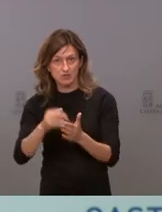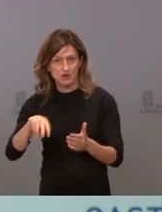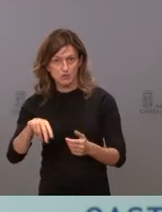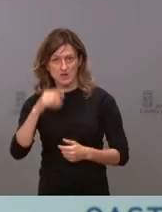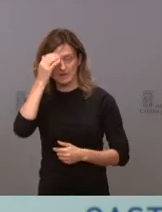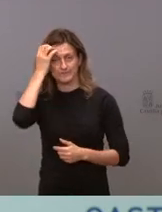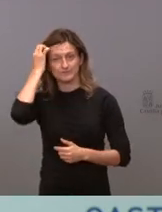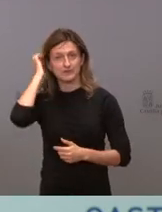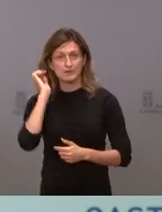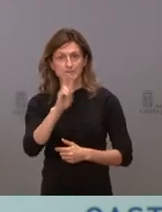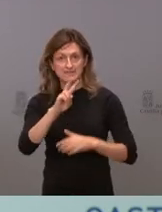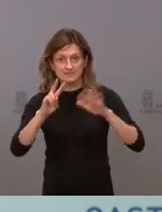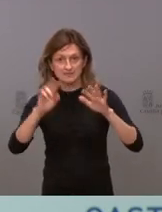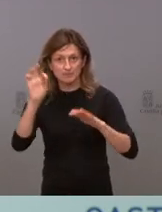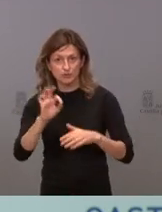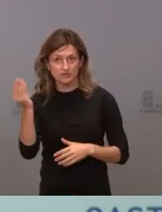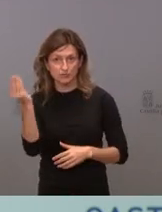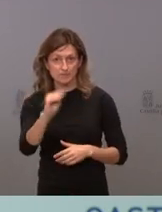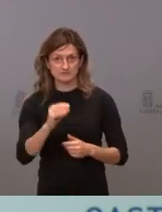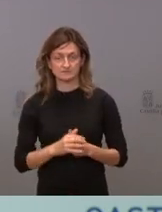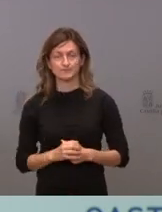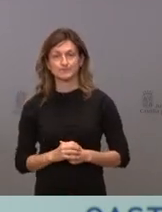León, un 27% más.